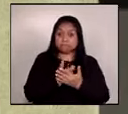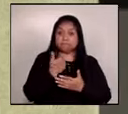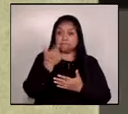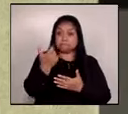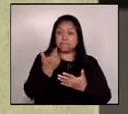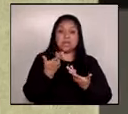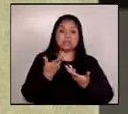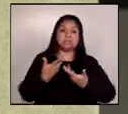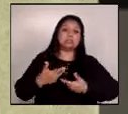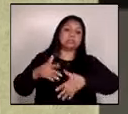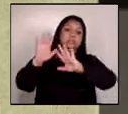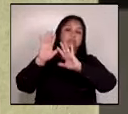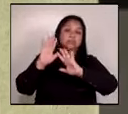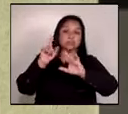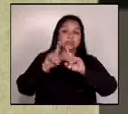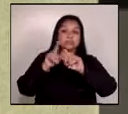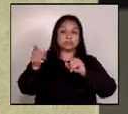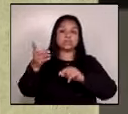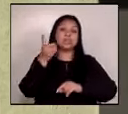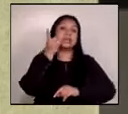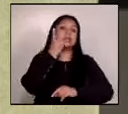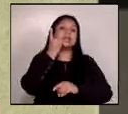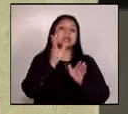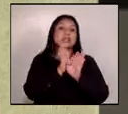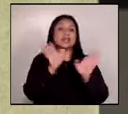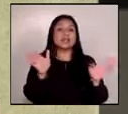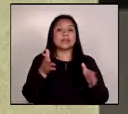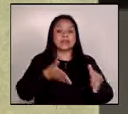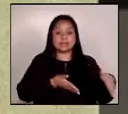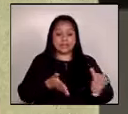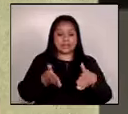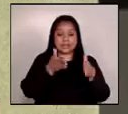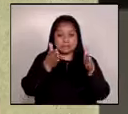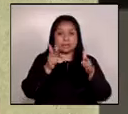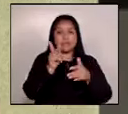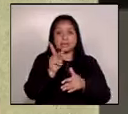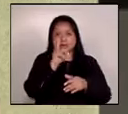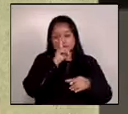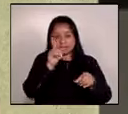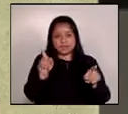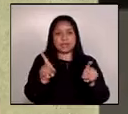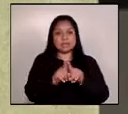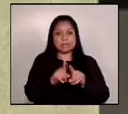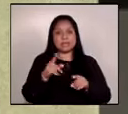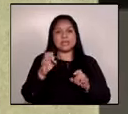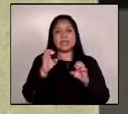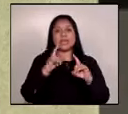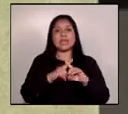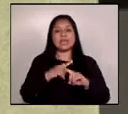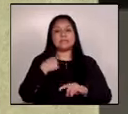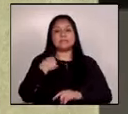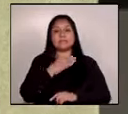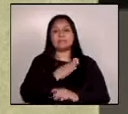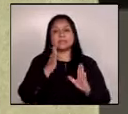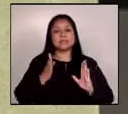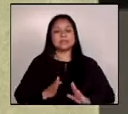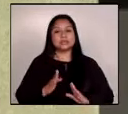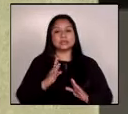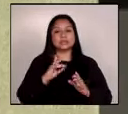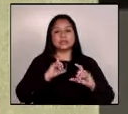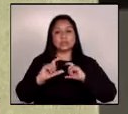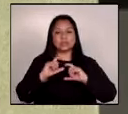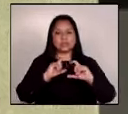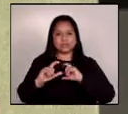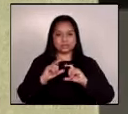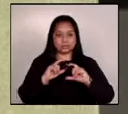trasladó esto al director general de caminos y al mismo ex ministro de comunicaciones transporte